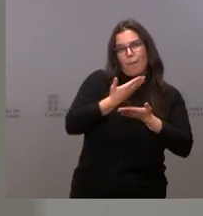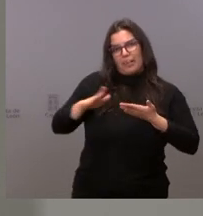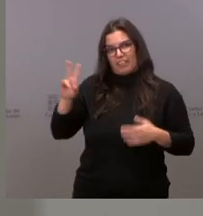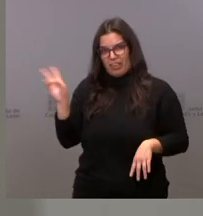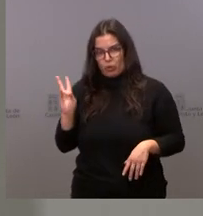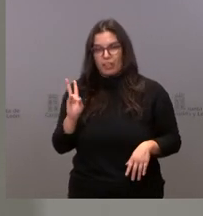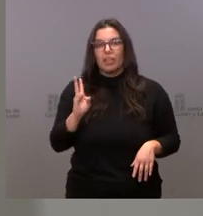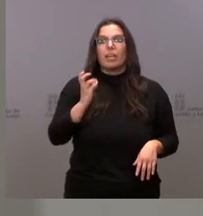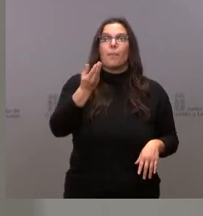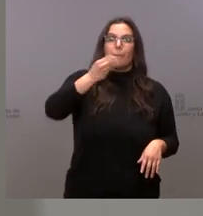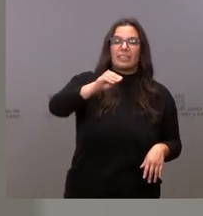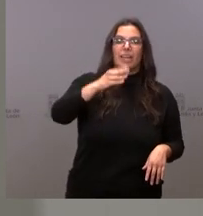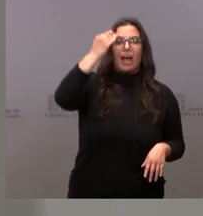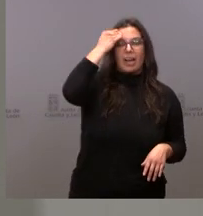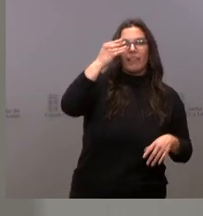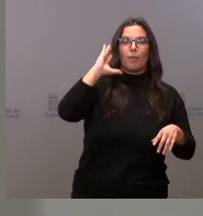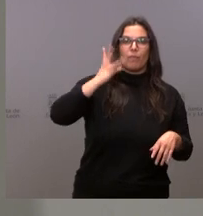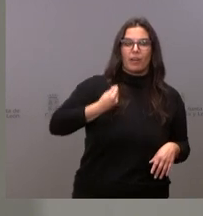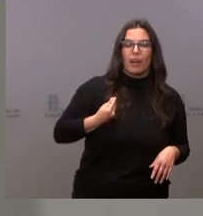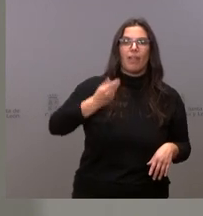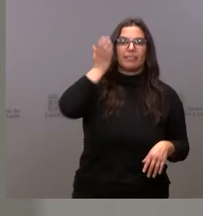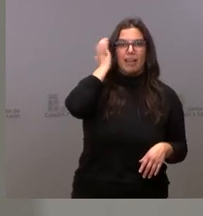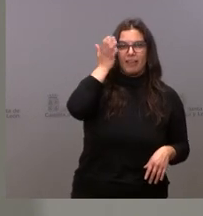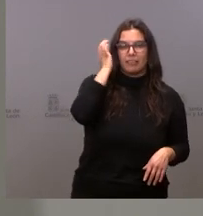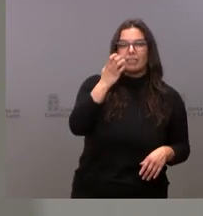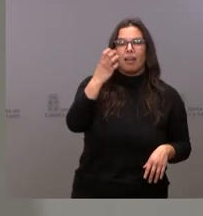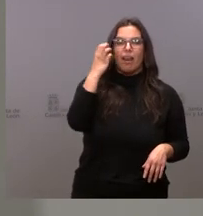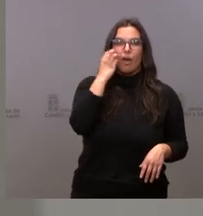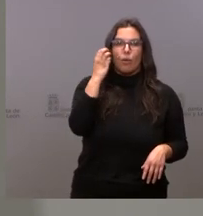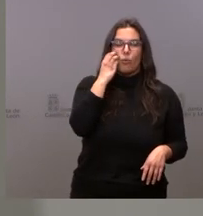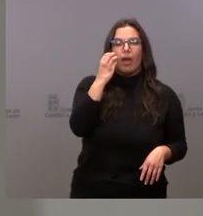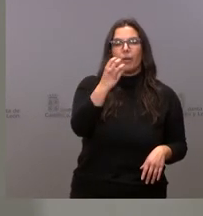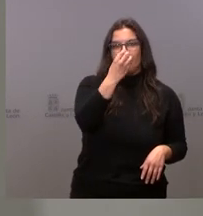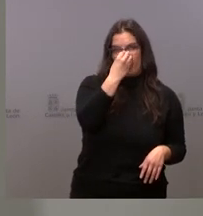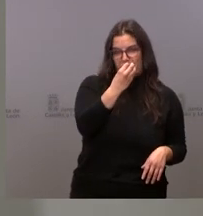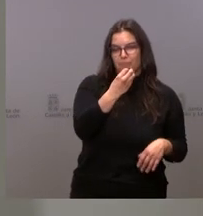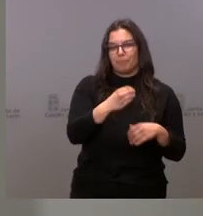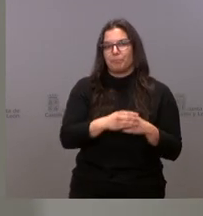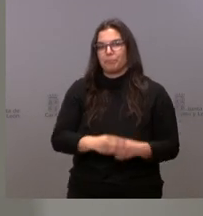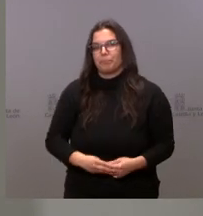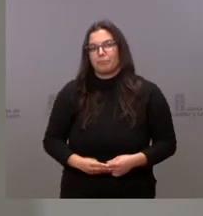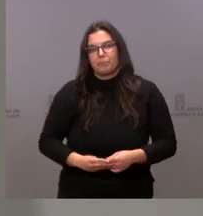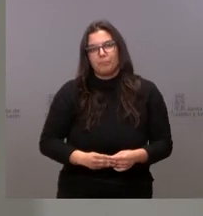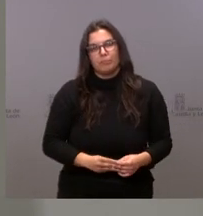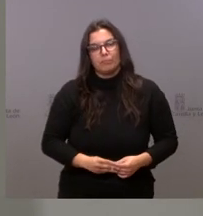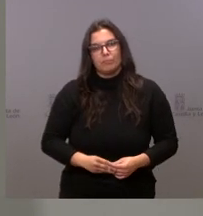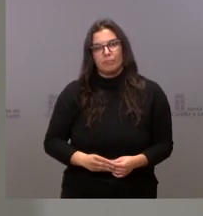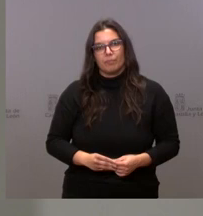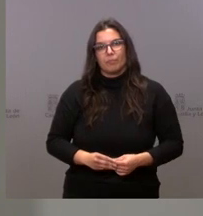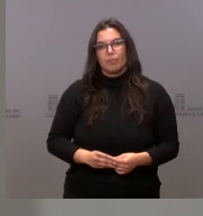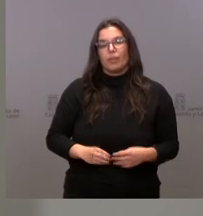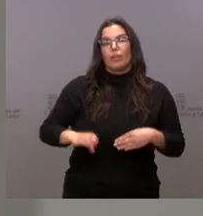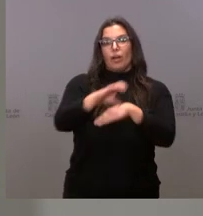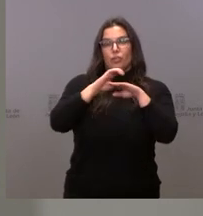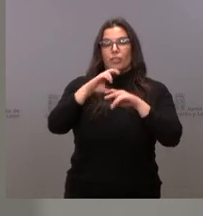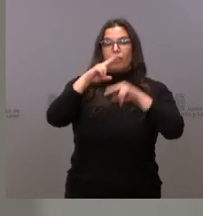ayuntamientos de Aranda de Duero, Ponferrada, San Andrés del Rabanedo, Laguna de Duero y Medina del Campo están incluidos. La Consejería